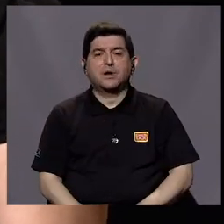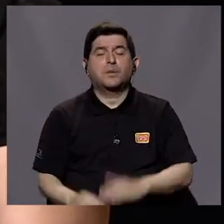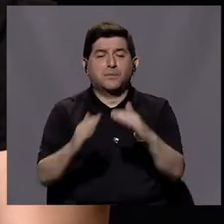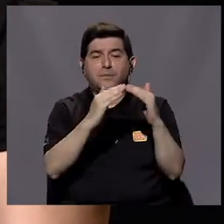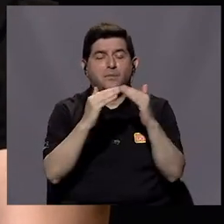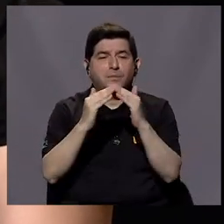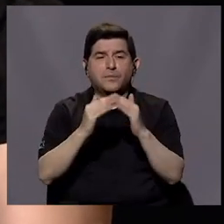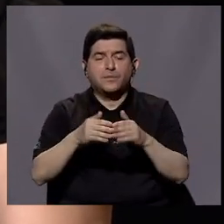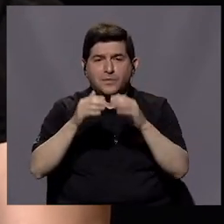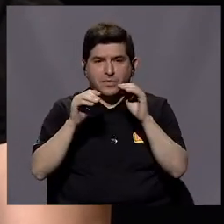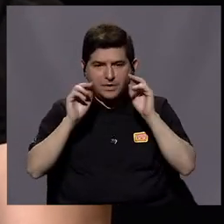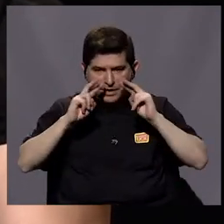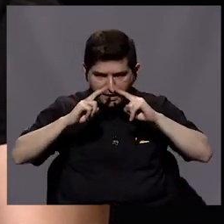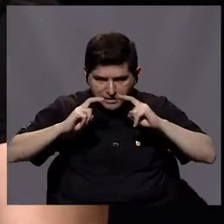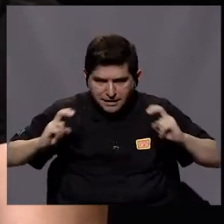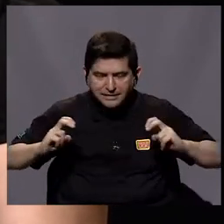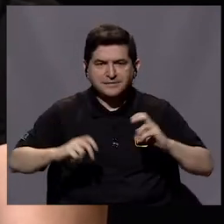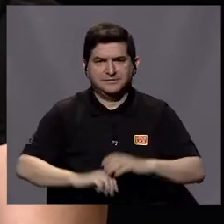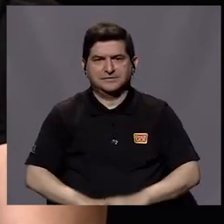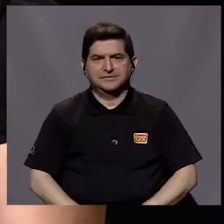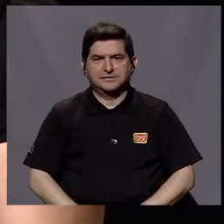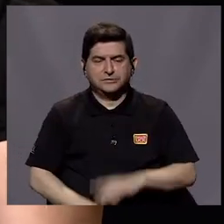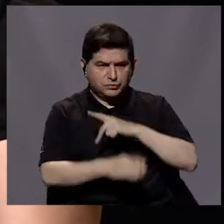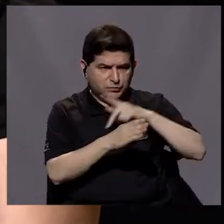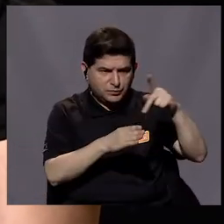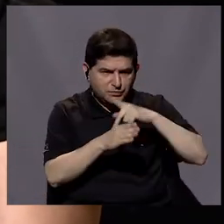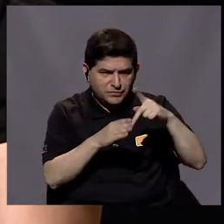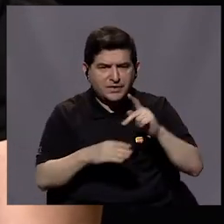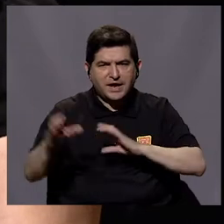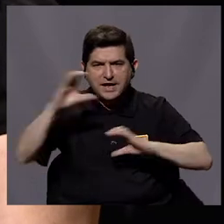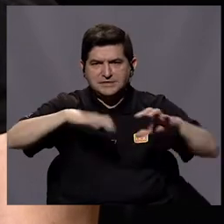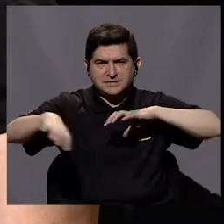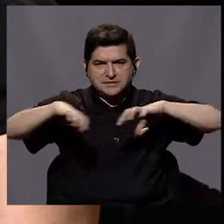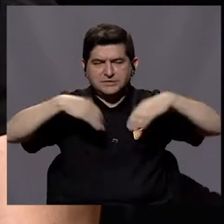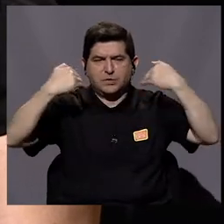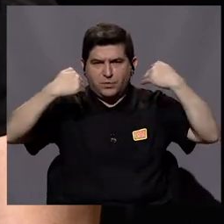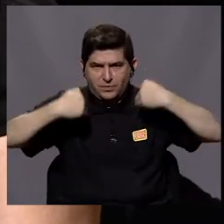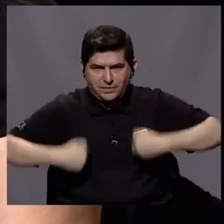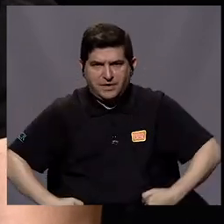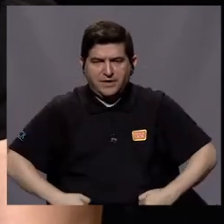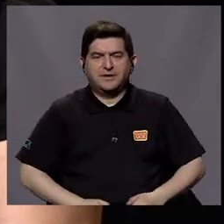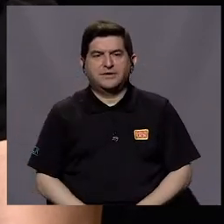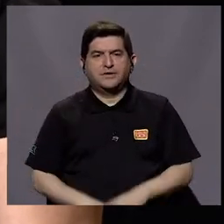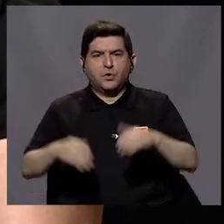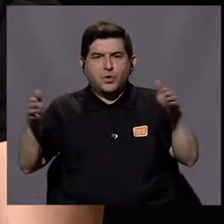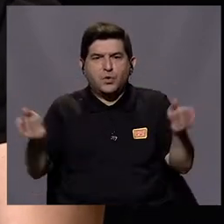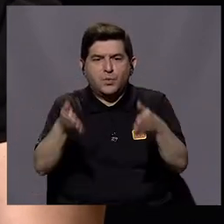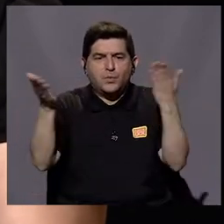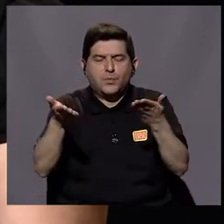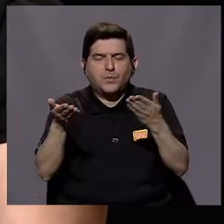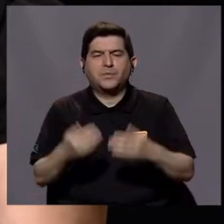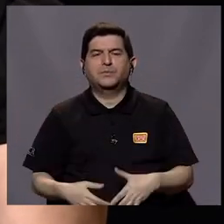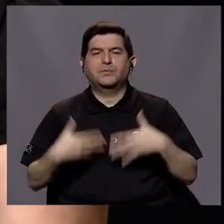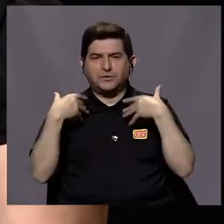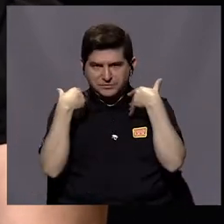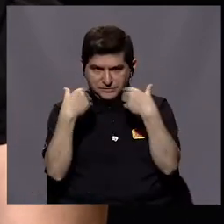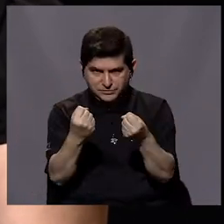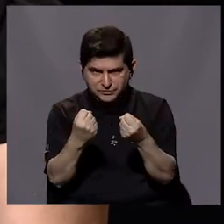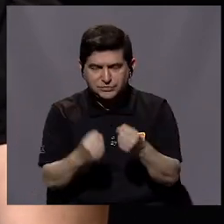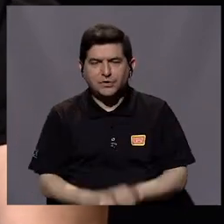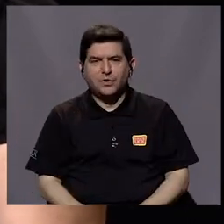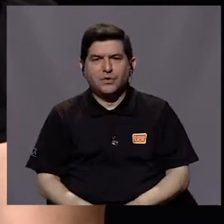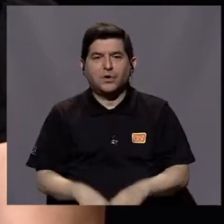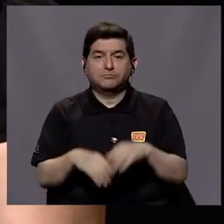demógrafos, tenemos profesionales en ciencias del movimiento humano, promotores de la salud,